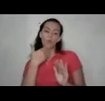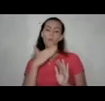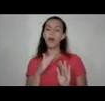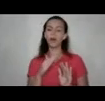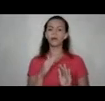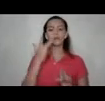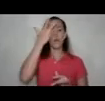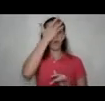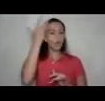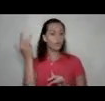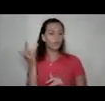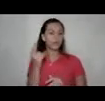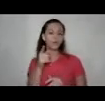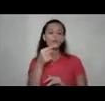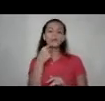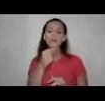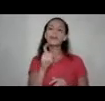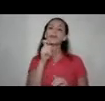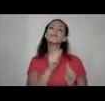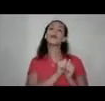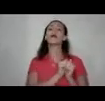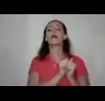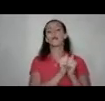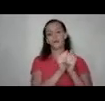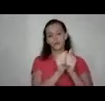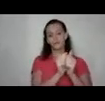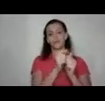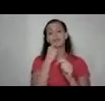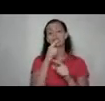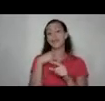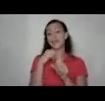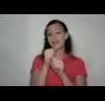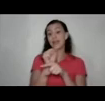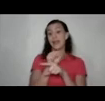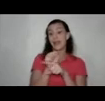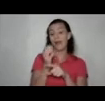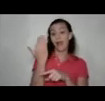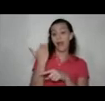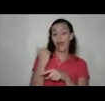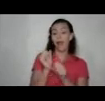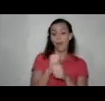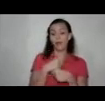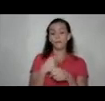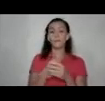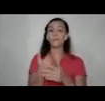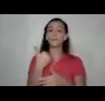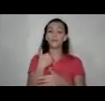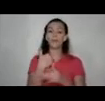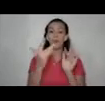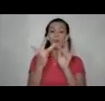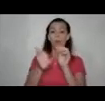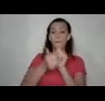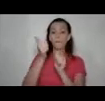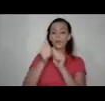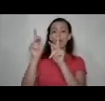nos olvida que esto que vos decías que tenemos que acompañar yo hice el ejercicio ahora y cuando teníamos conectada la mayor cantidad